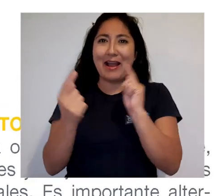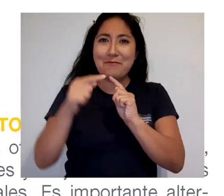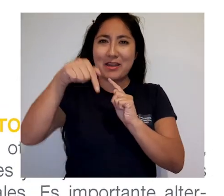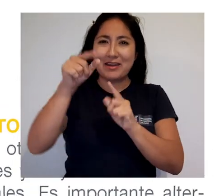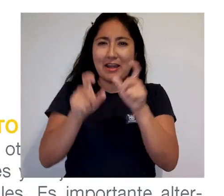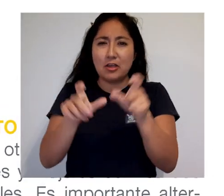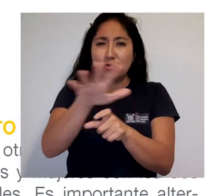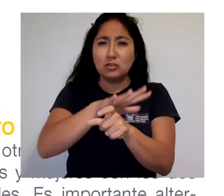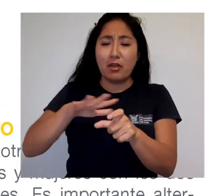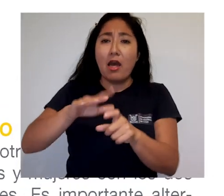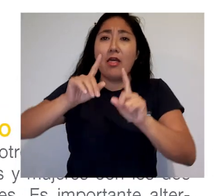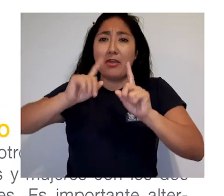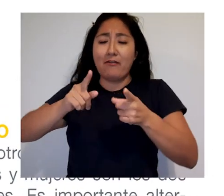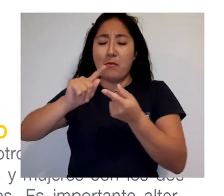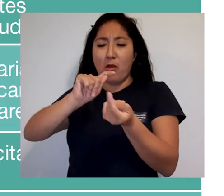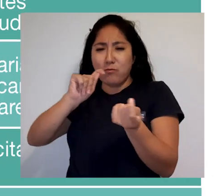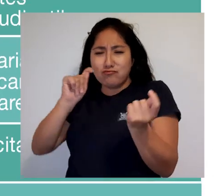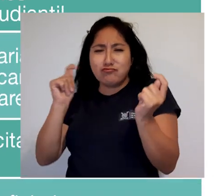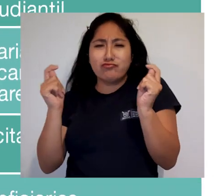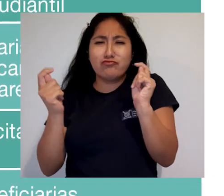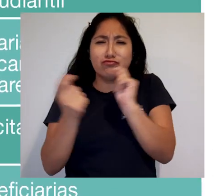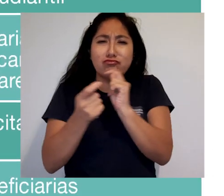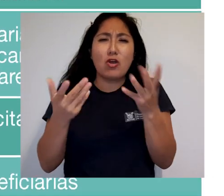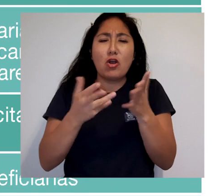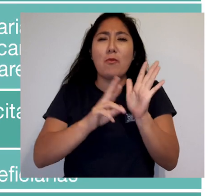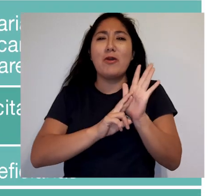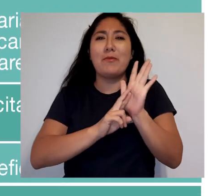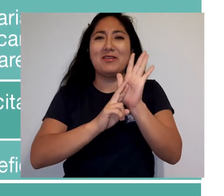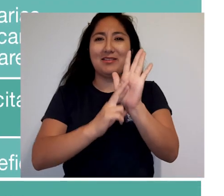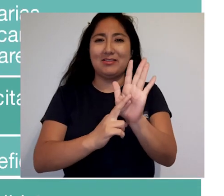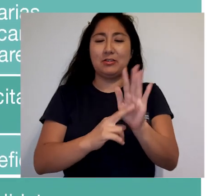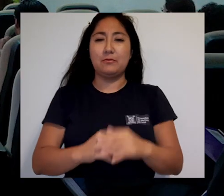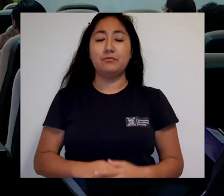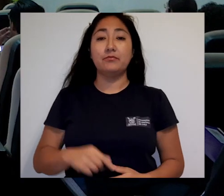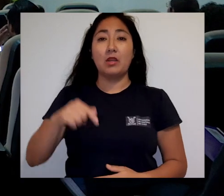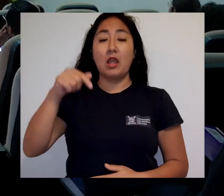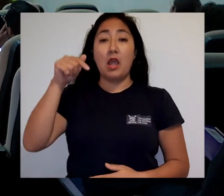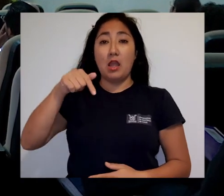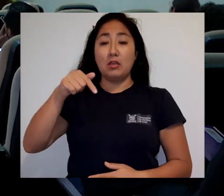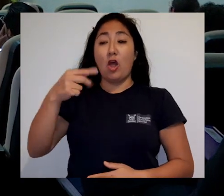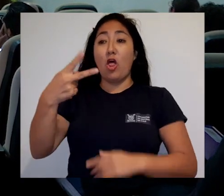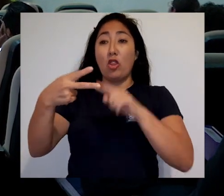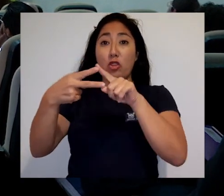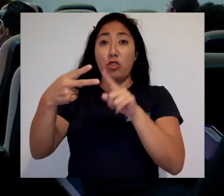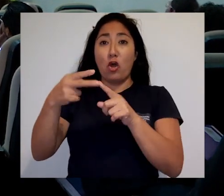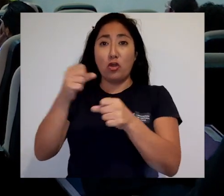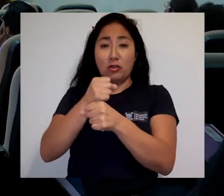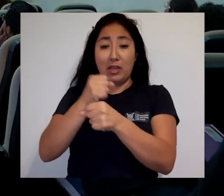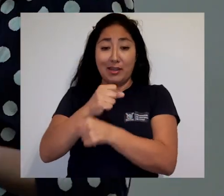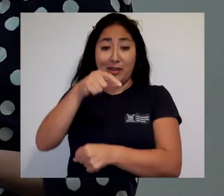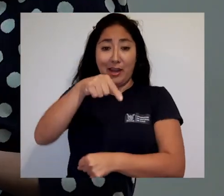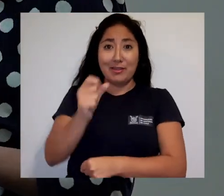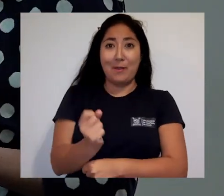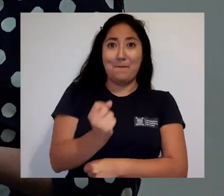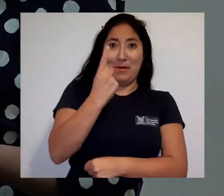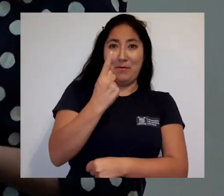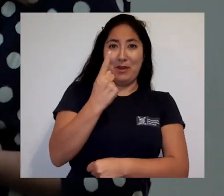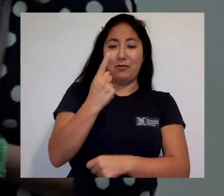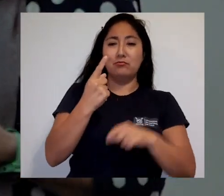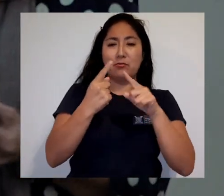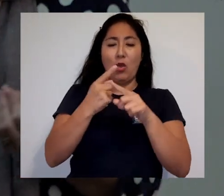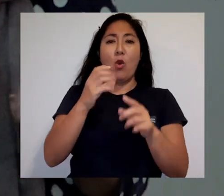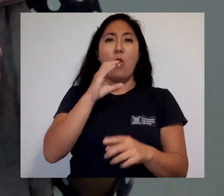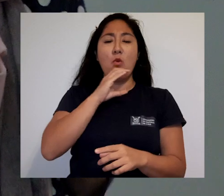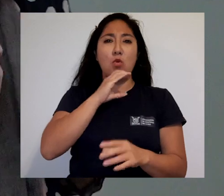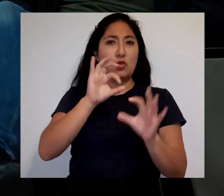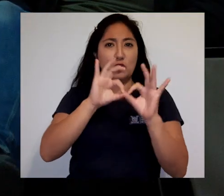manera ir renovando nuestros imaginarios, nuestra representación. Este es el primero de dos talleres que componen